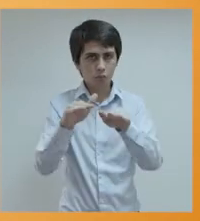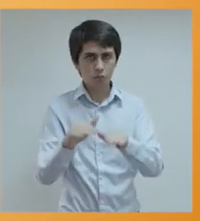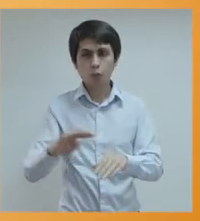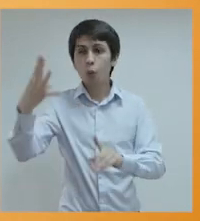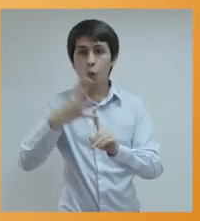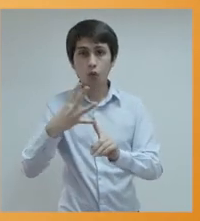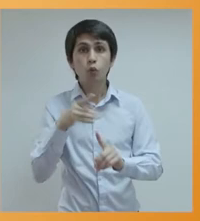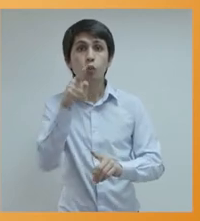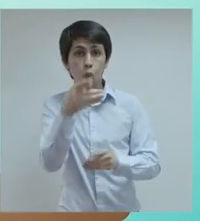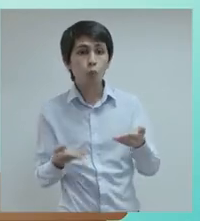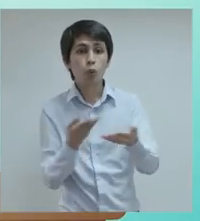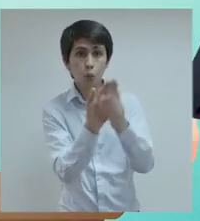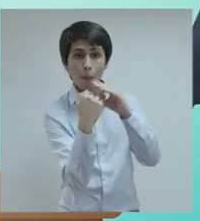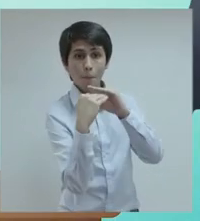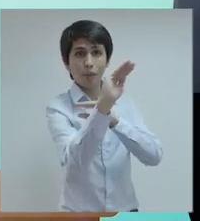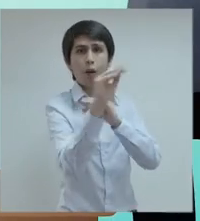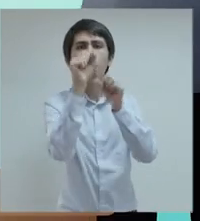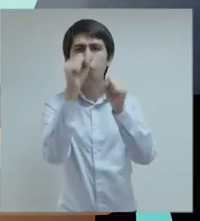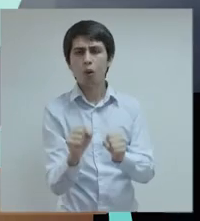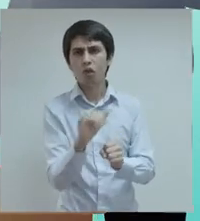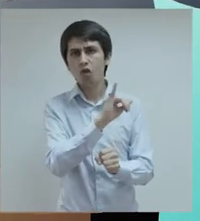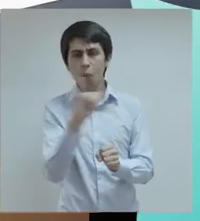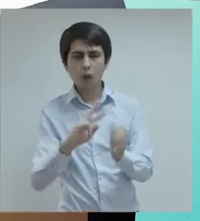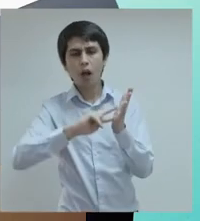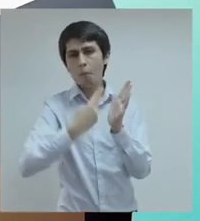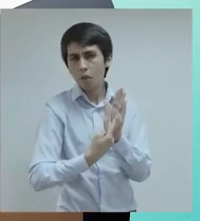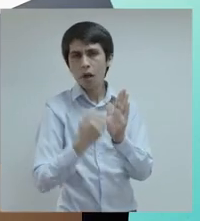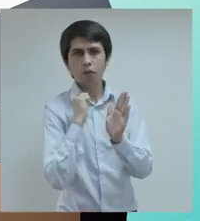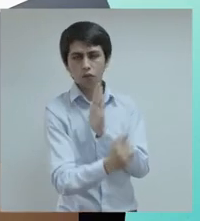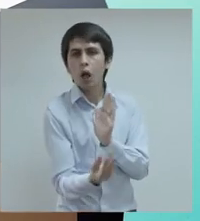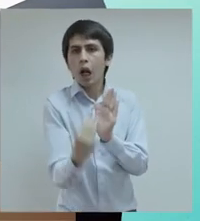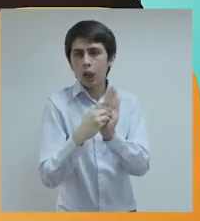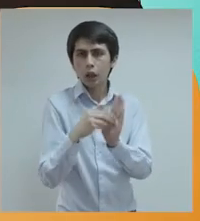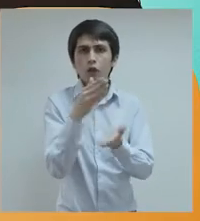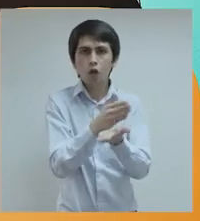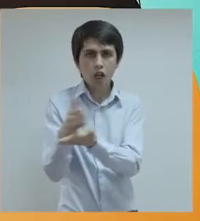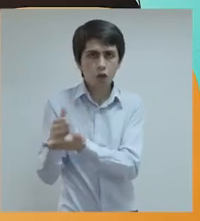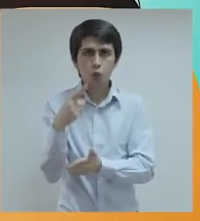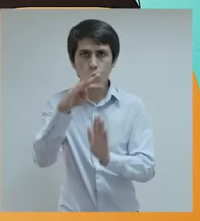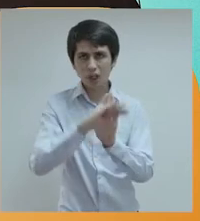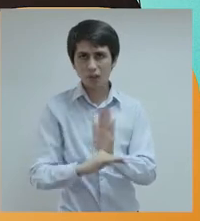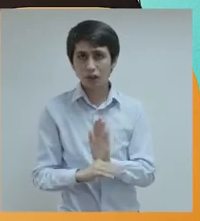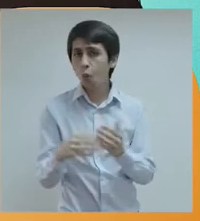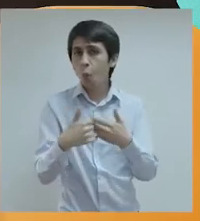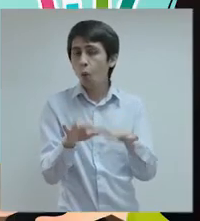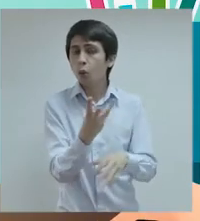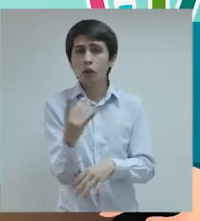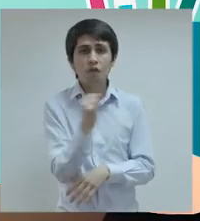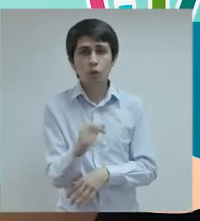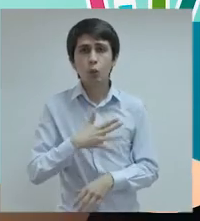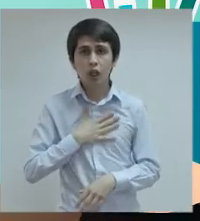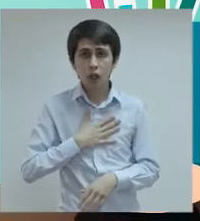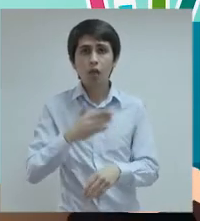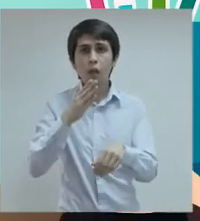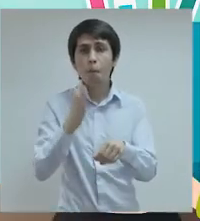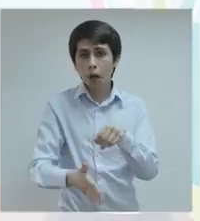Una vez que envíes tu postulación, puedes agregar, cambiar y eliminar establecimientos de tu listado, las veces que consideres necesarias dentro del